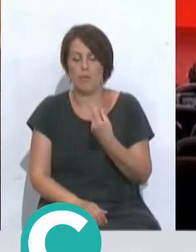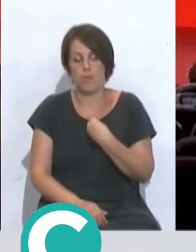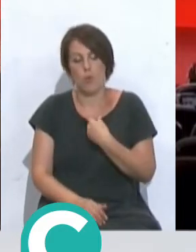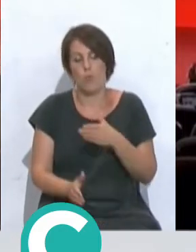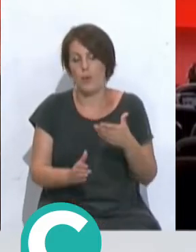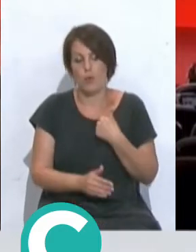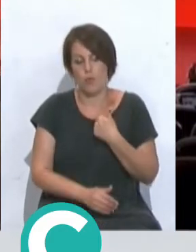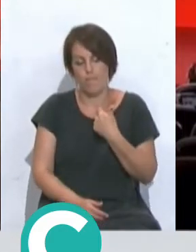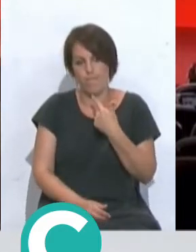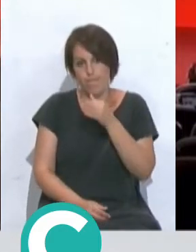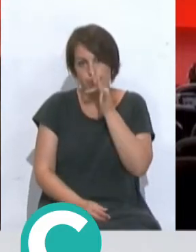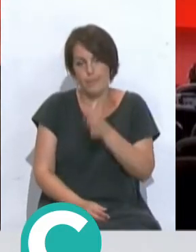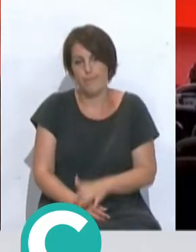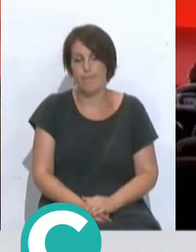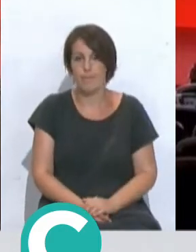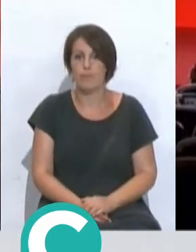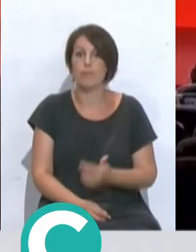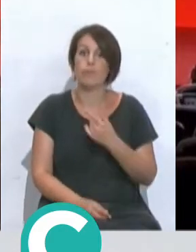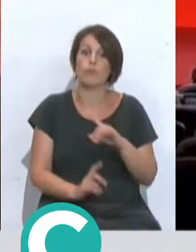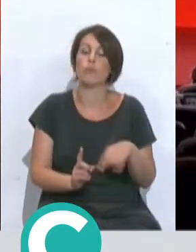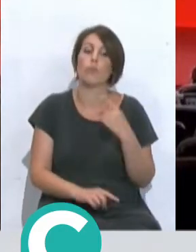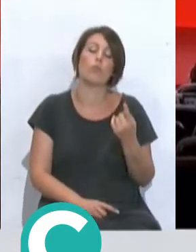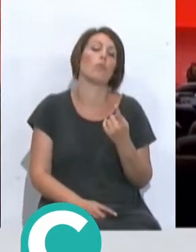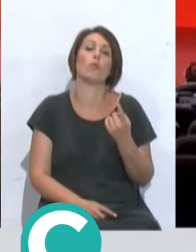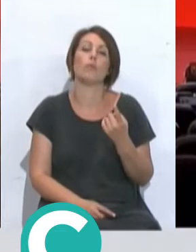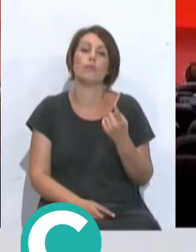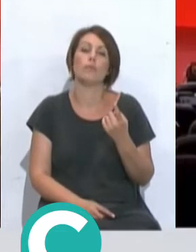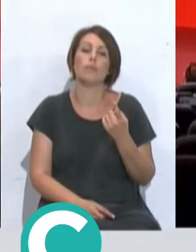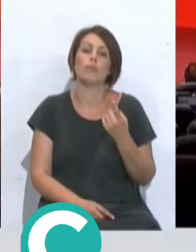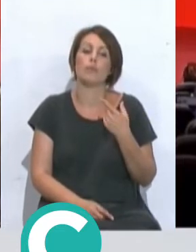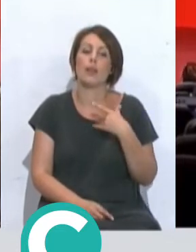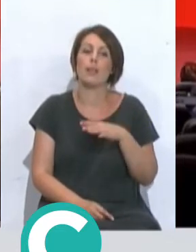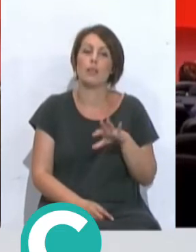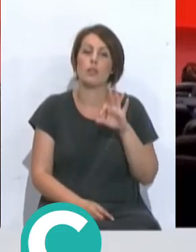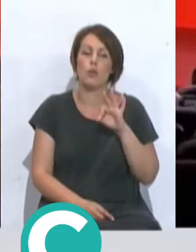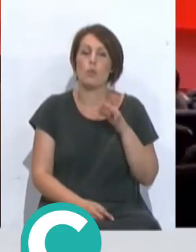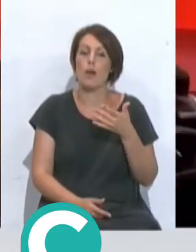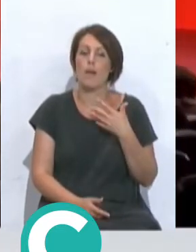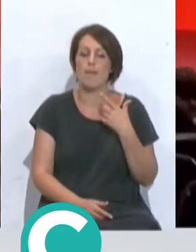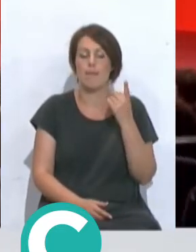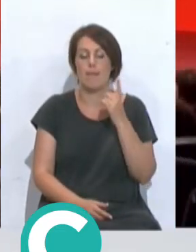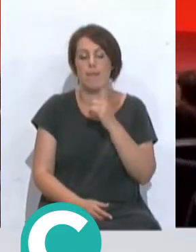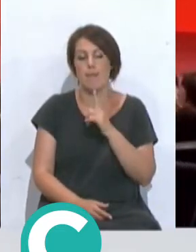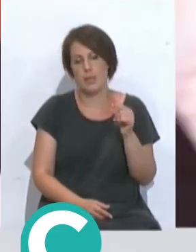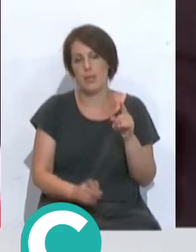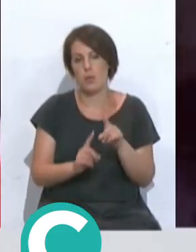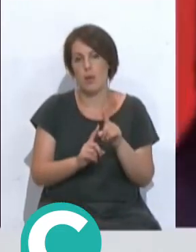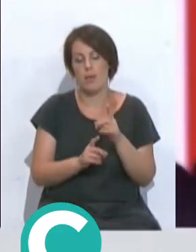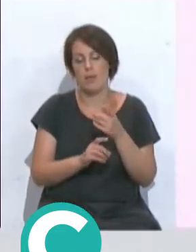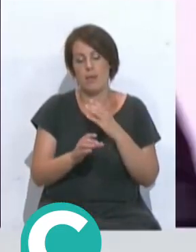dé mi palabra. Y después, posteriormente pues tomas la decisión de marcharte también